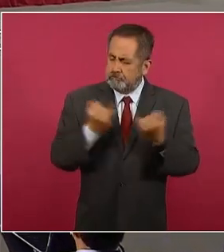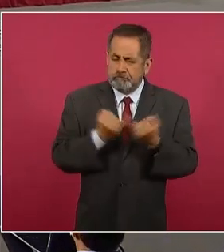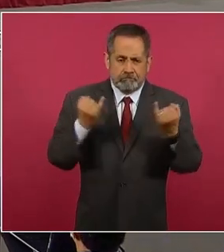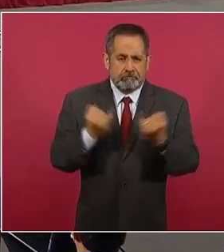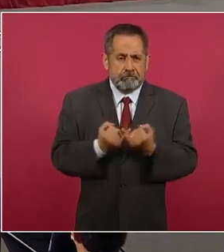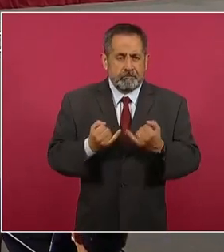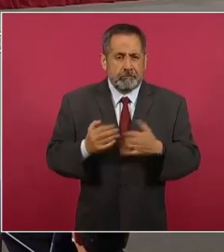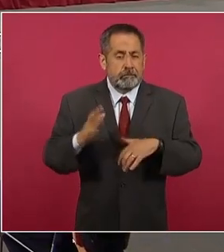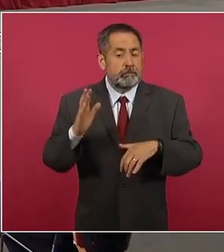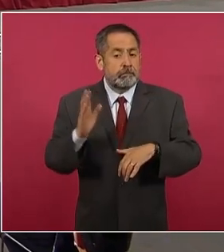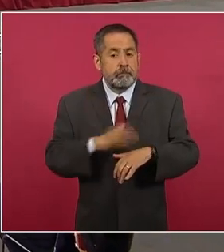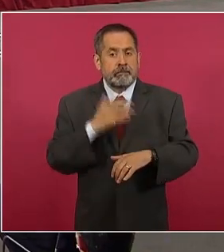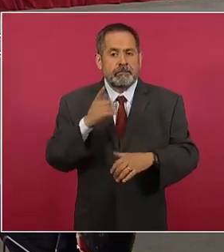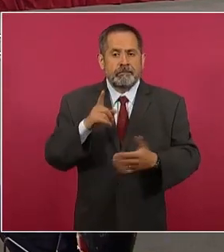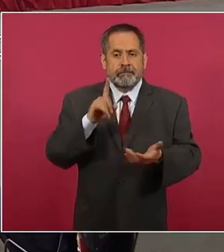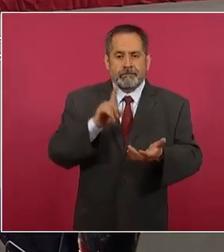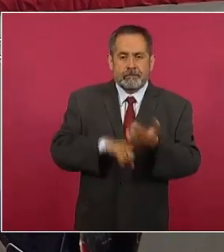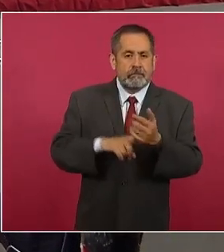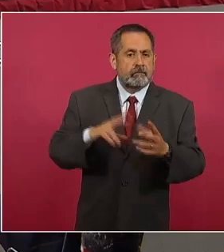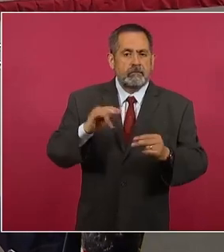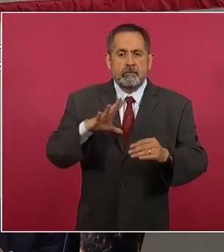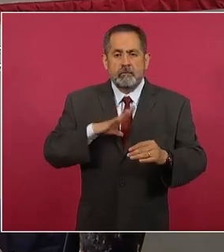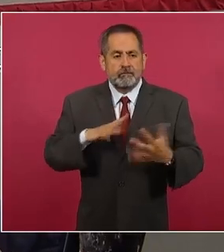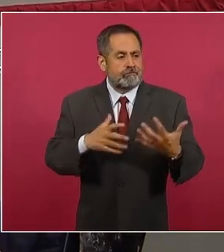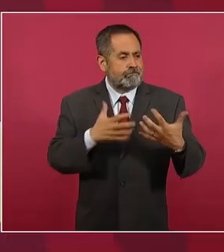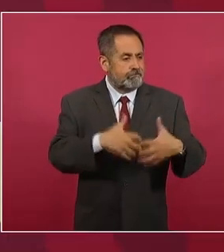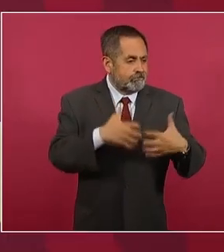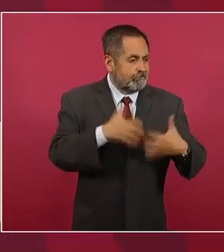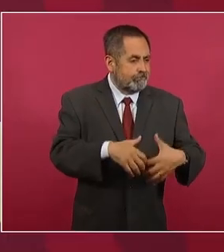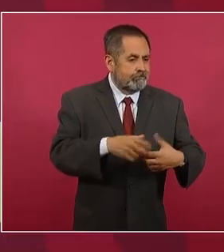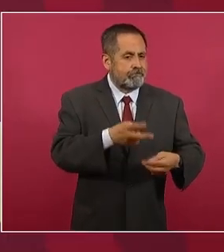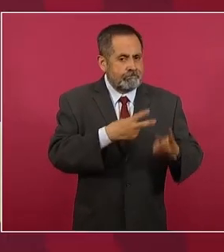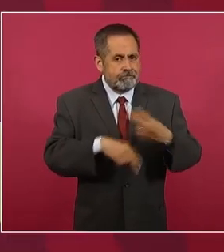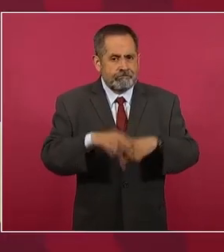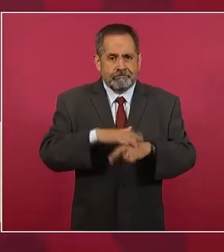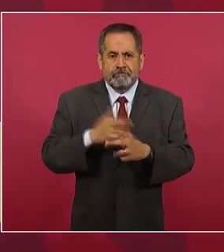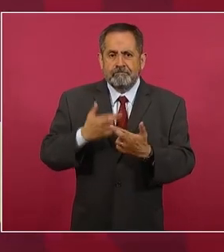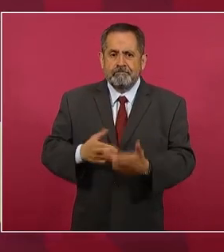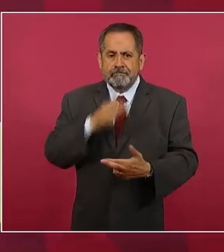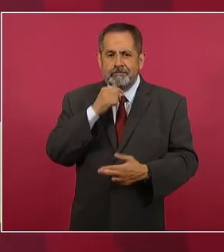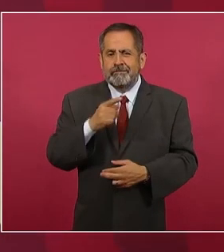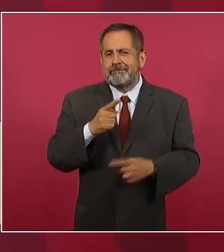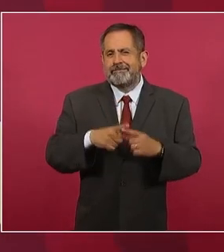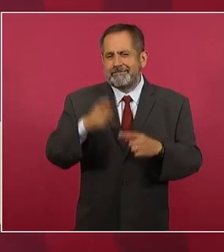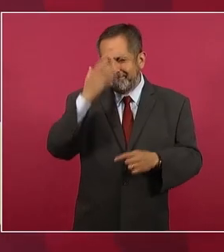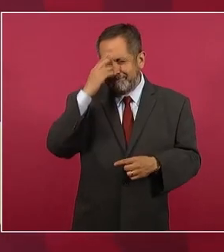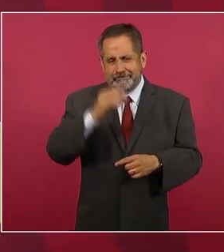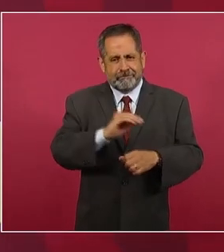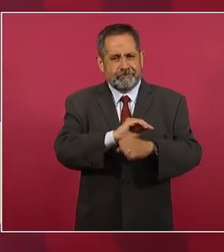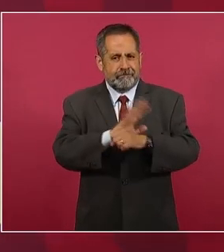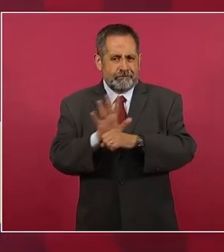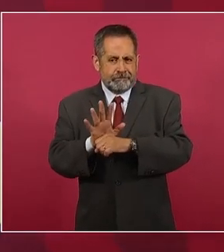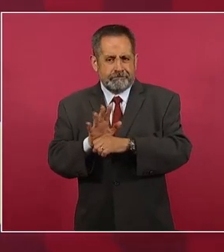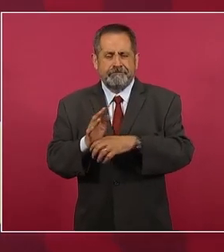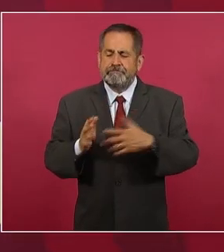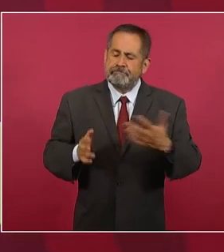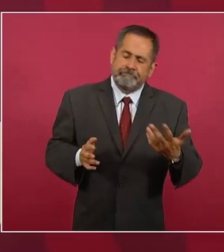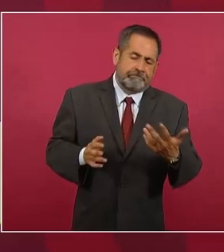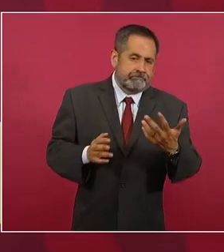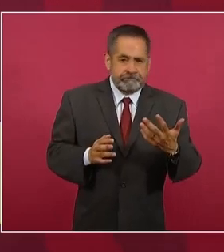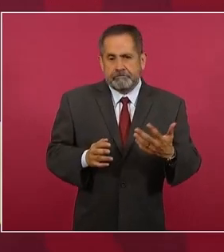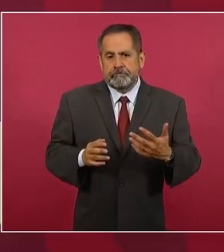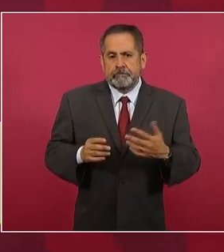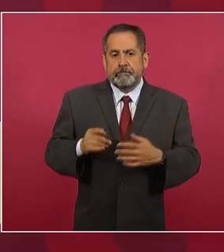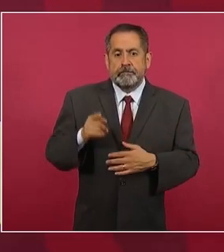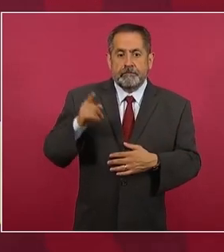los problemas de abastecimiento del COVID y después una recuperación de la demanda muy,